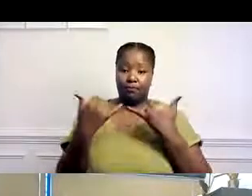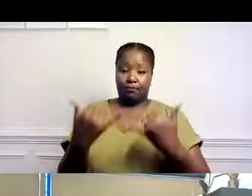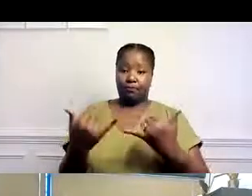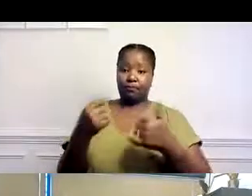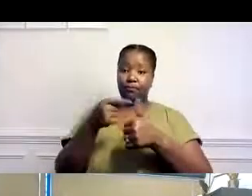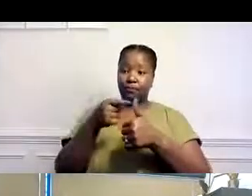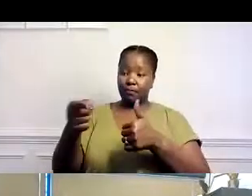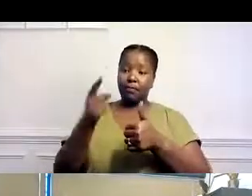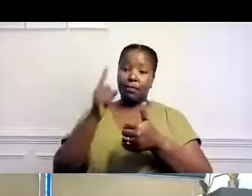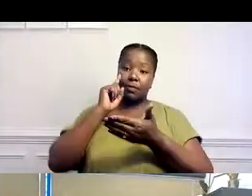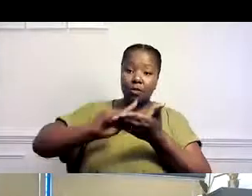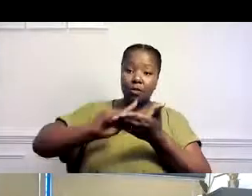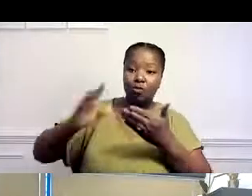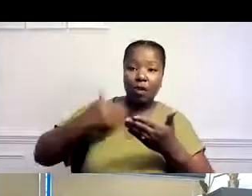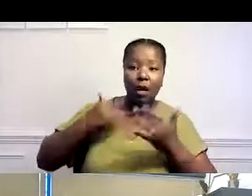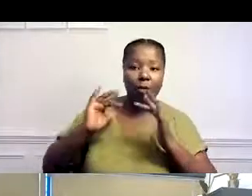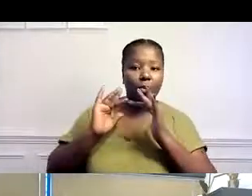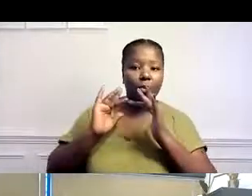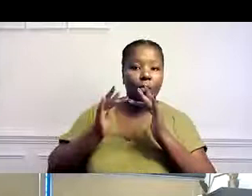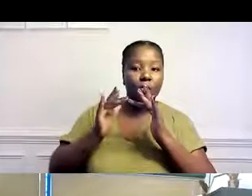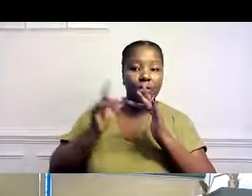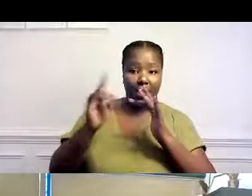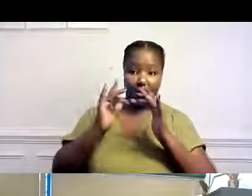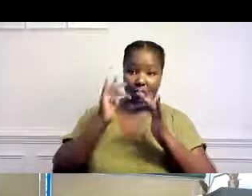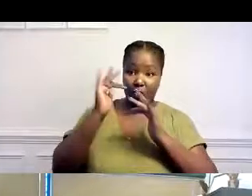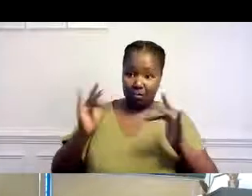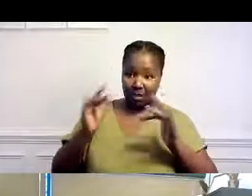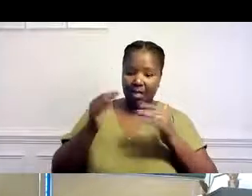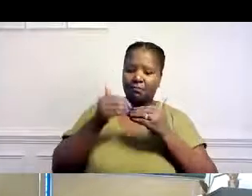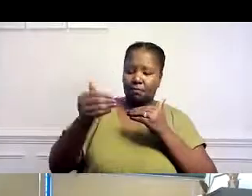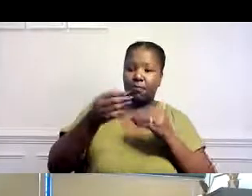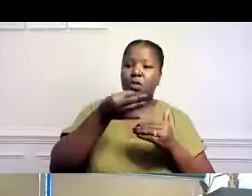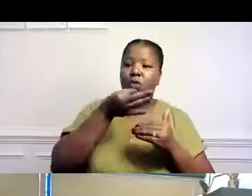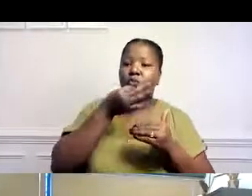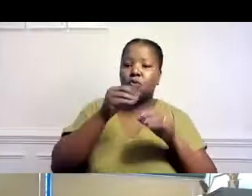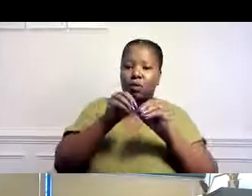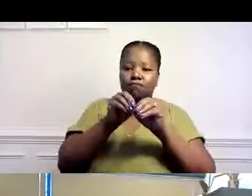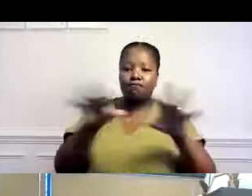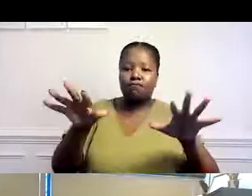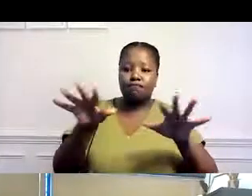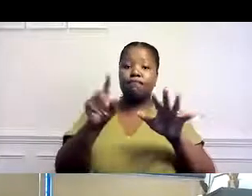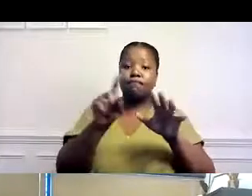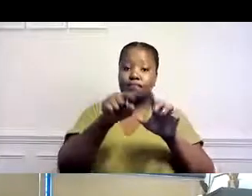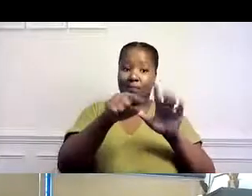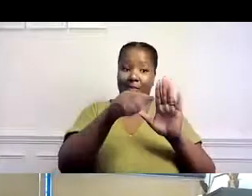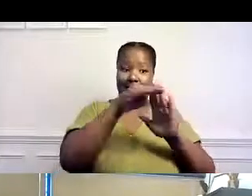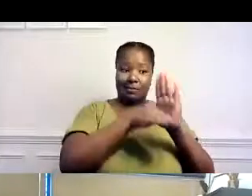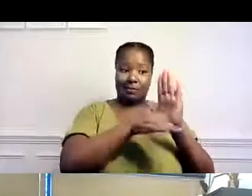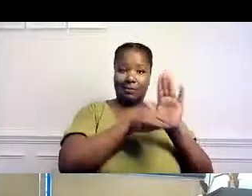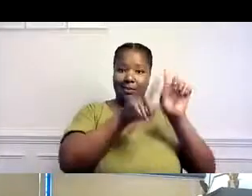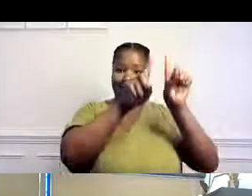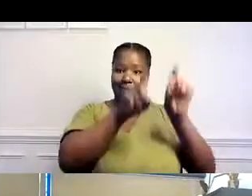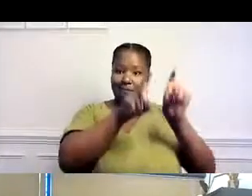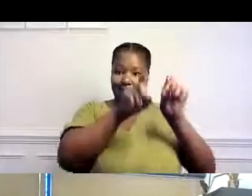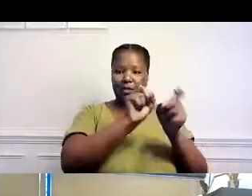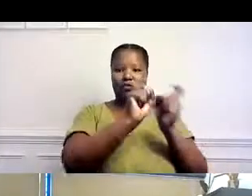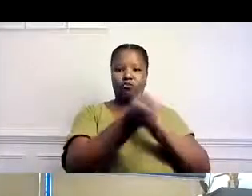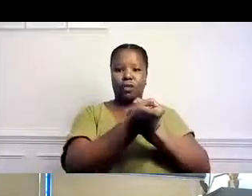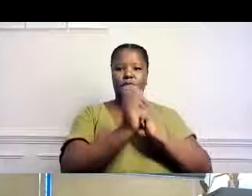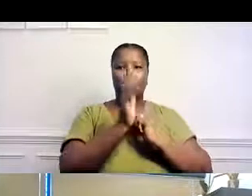diría, manténganse al tanto. Como estamos ahorita, revisen nuestro sitio web. En breve creo que veremos algunos